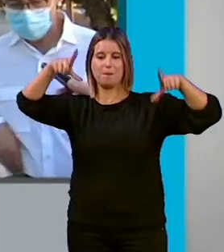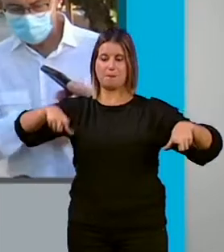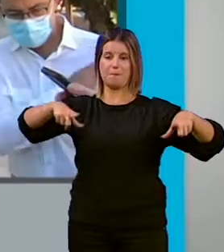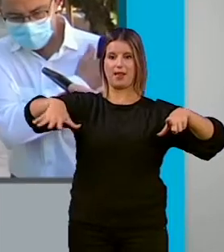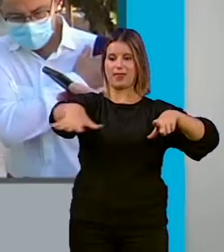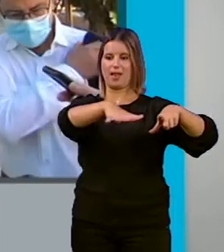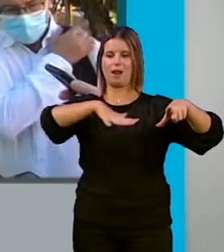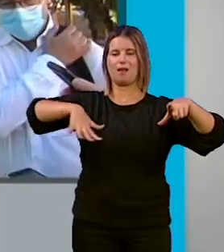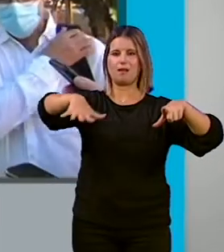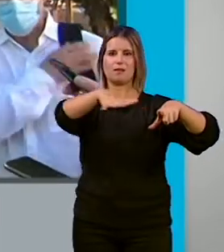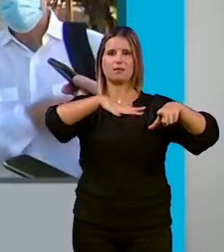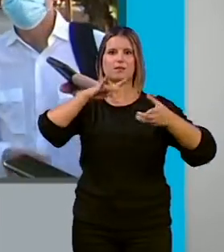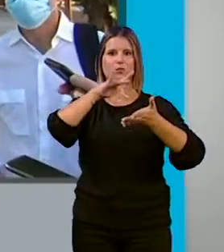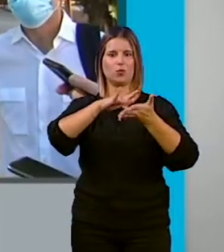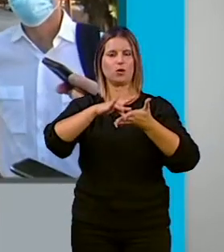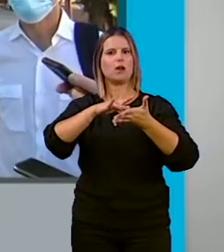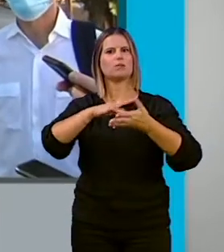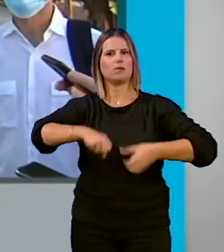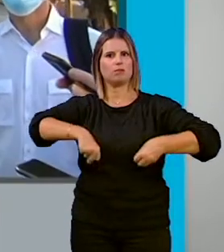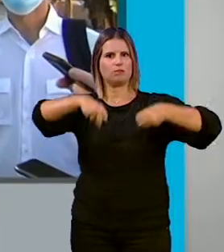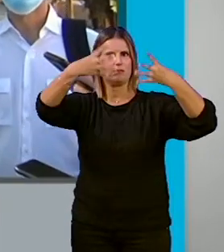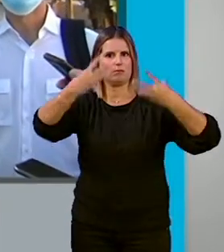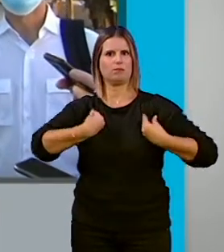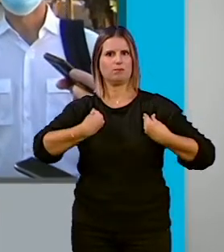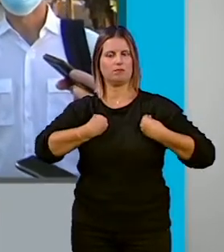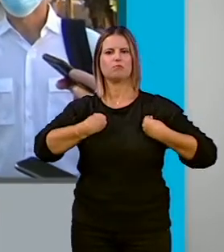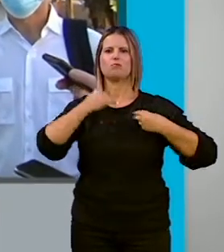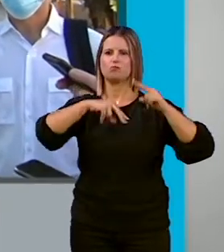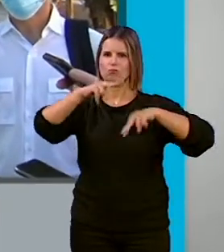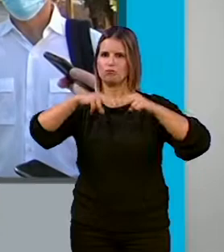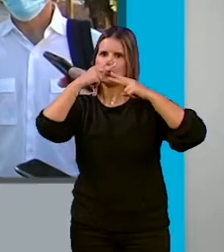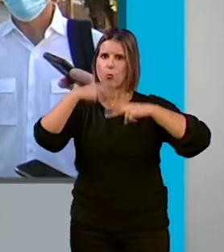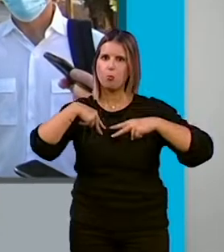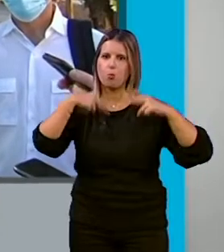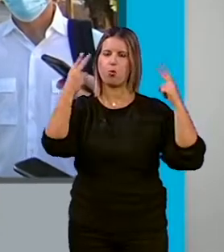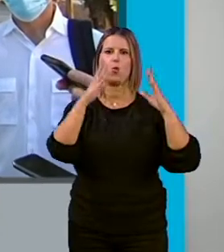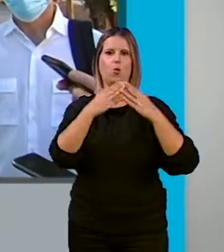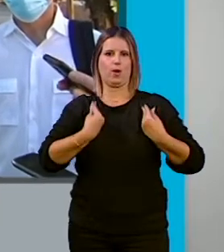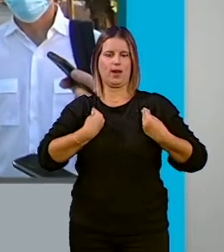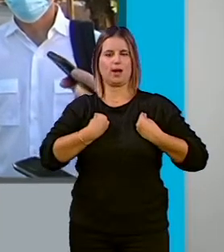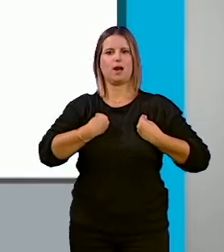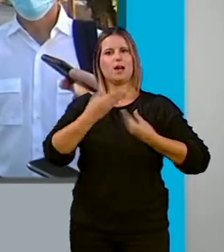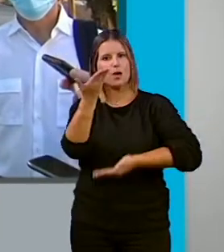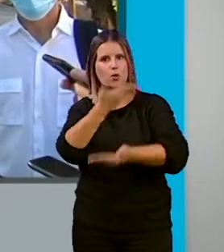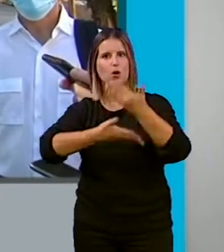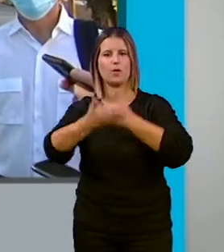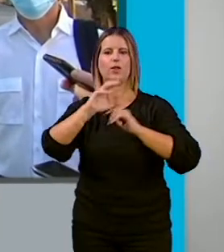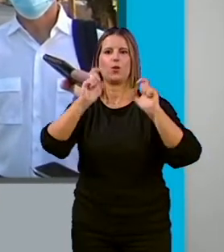esta parcela va a situarse una residencia y va a situarse una promoción de vivienda pública en colaboración con la Junta de Andalucía, con Abra.